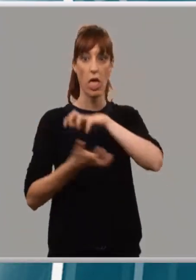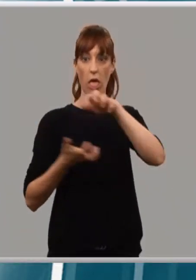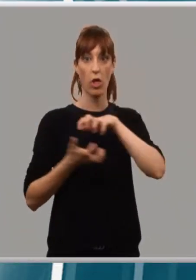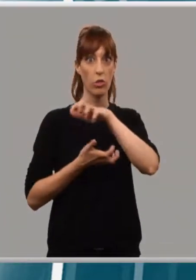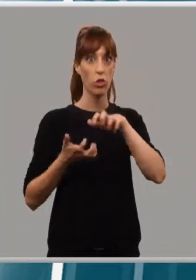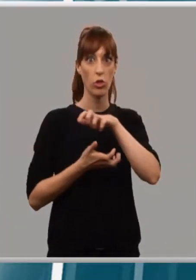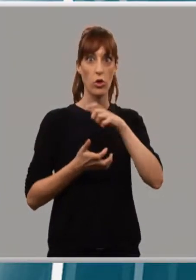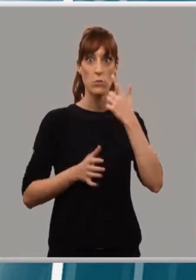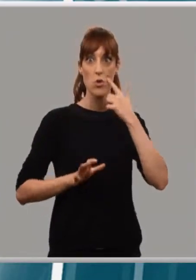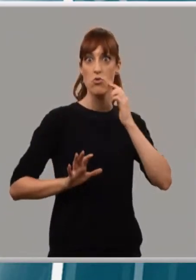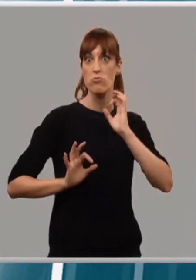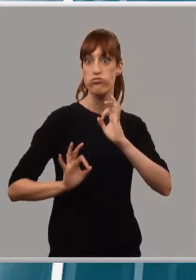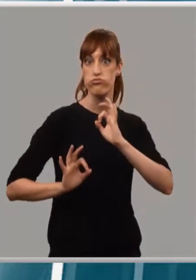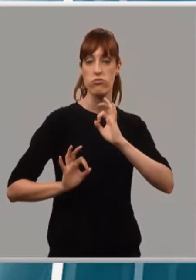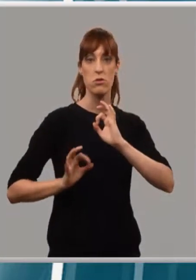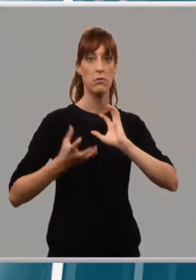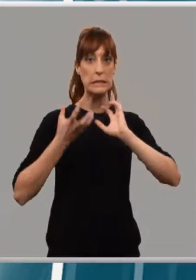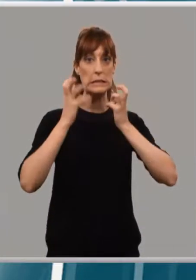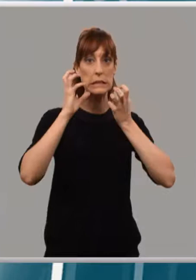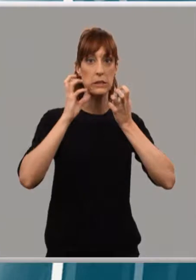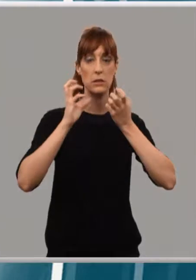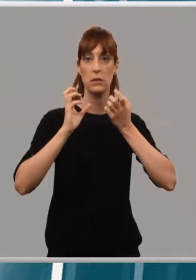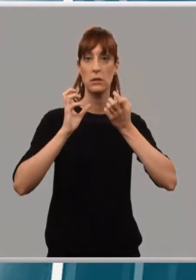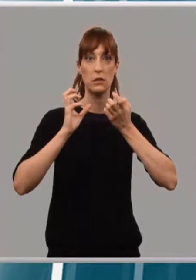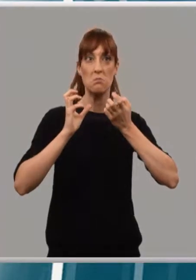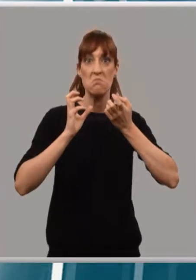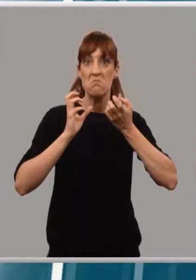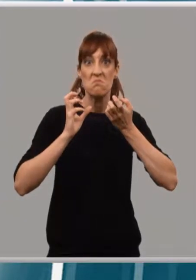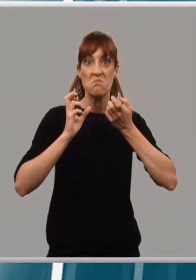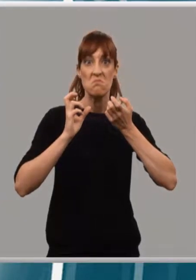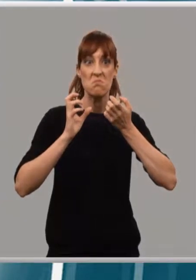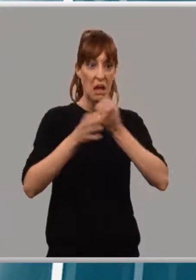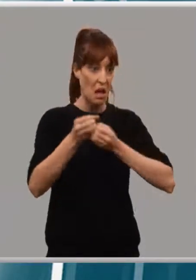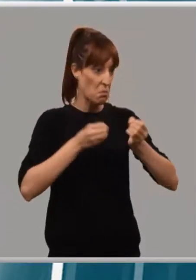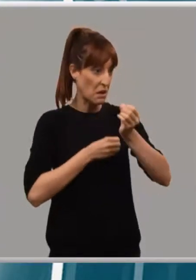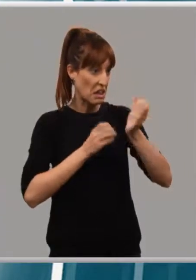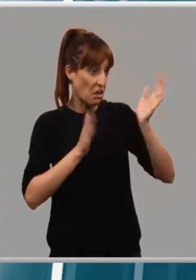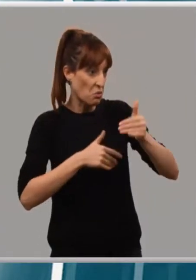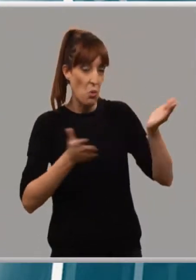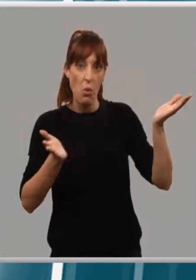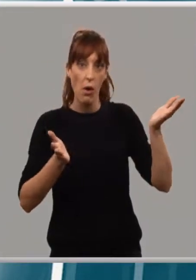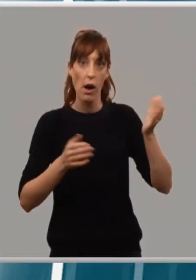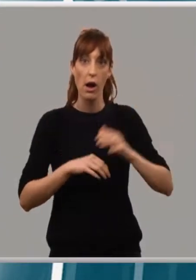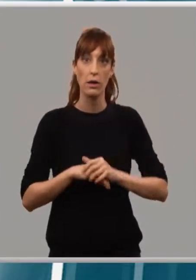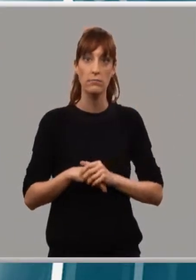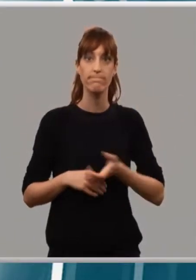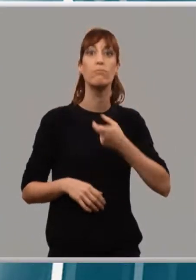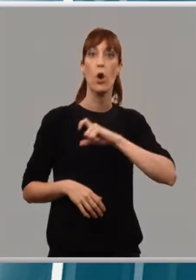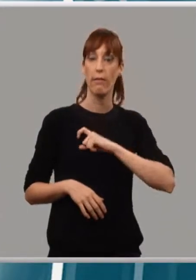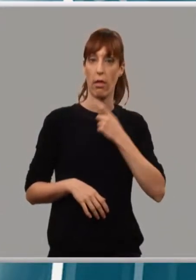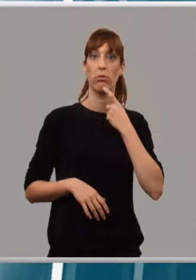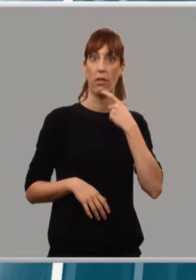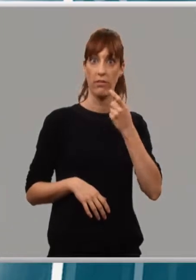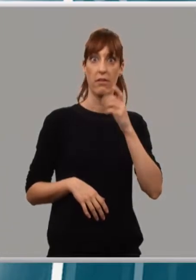contrariedad, reacciones sin ningún tipo de empatía hacia sus víctimas. Así calificaba la policía el grupo de